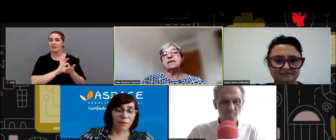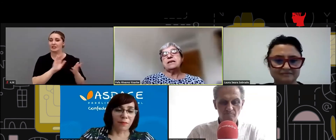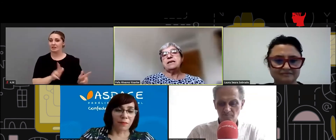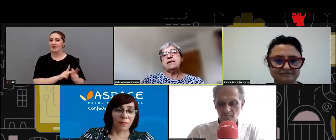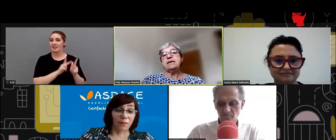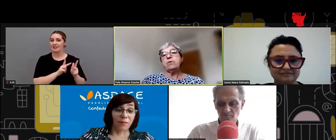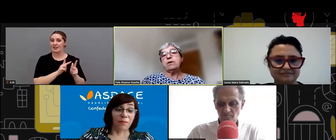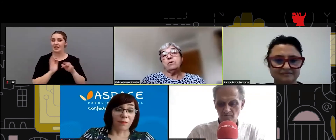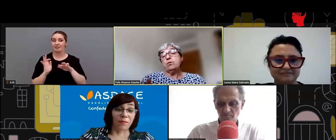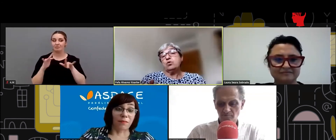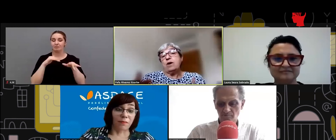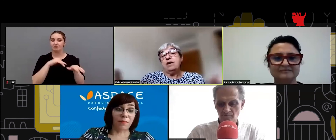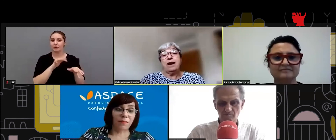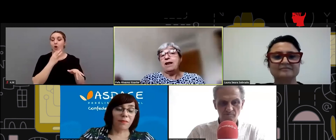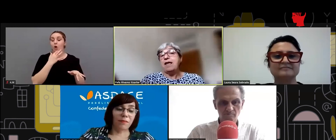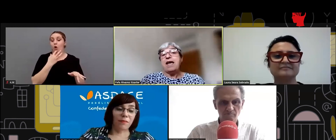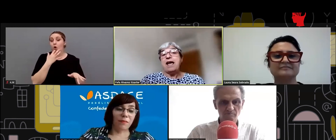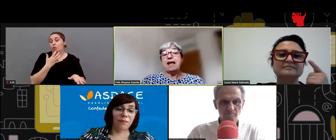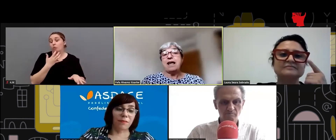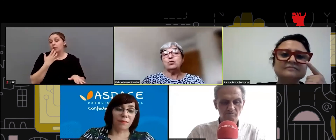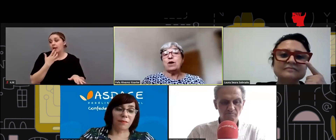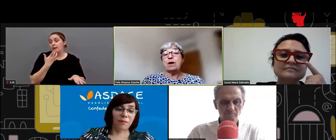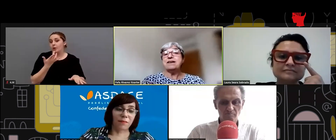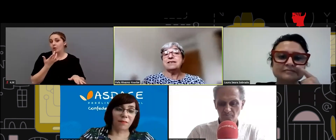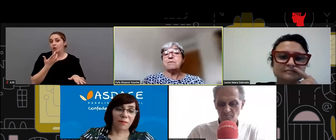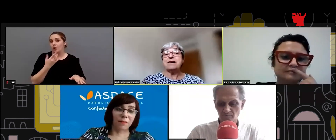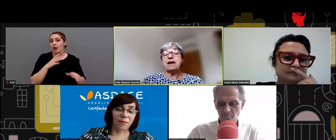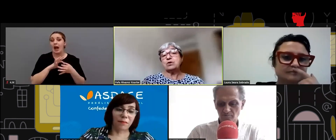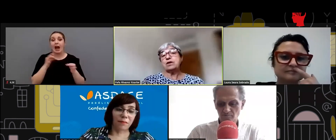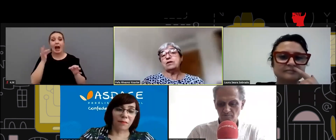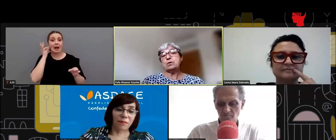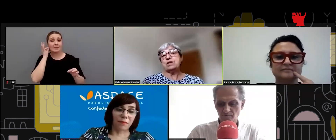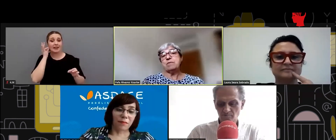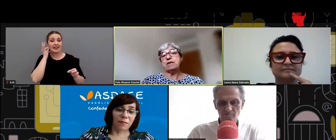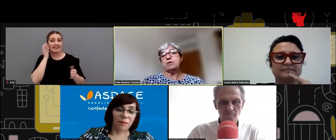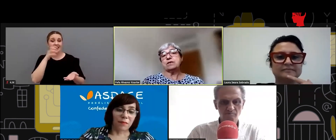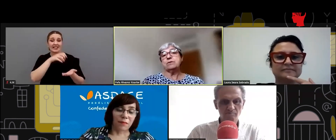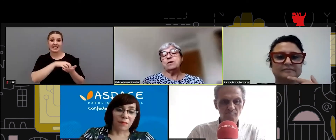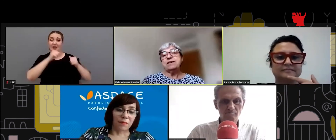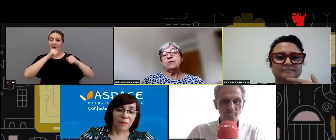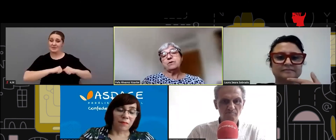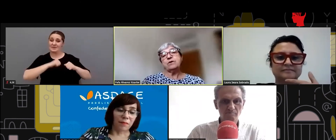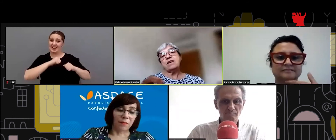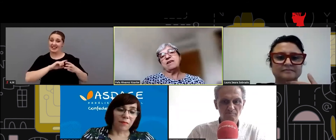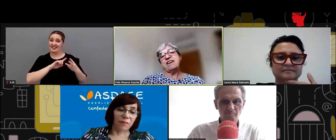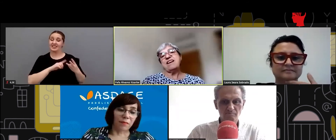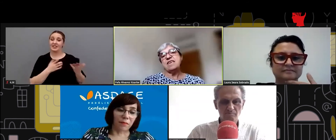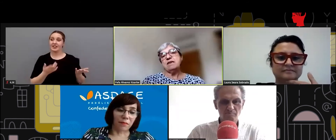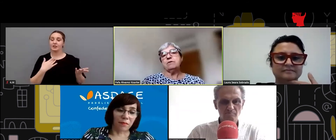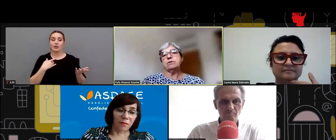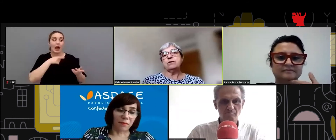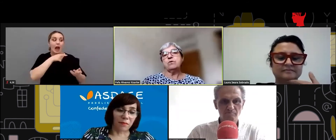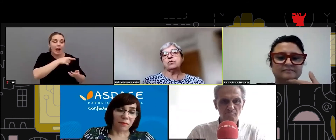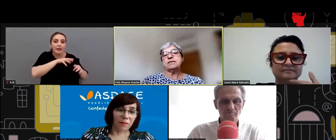o incluso a sus amigas que van a los centros de mayores yo creo que hay que llegar ahí